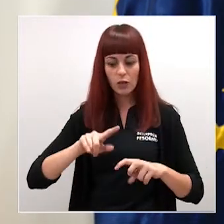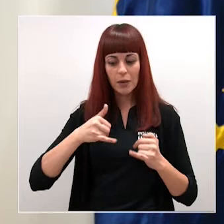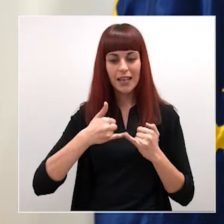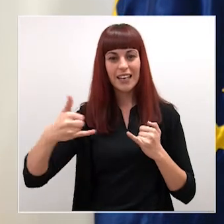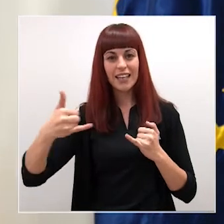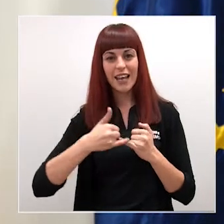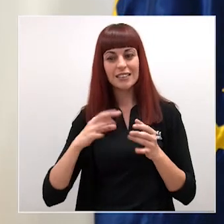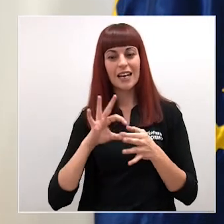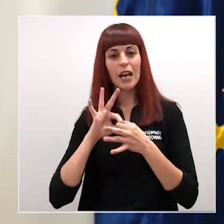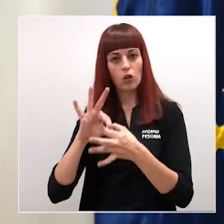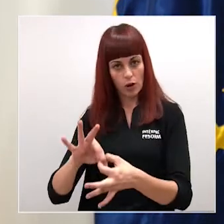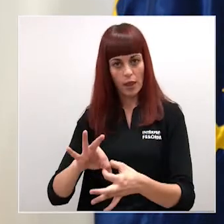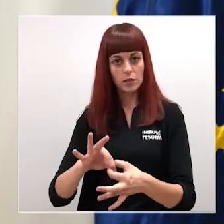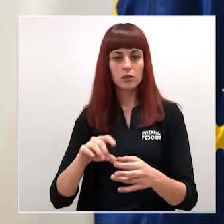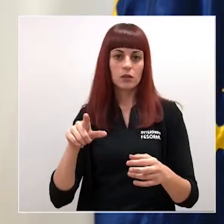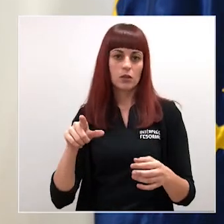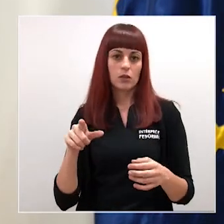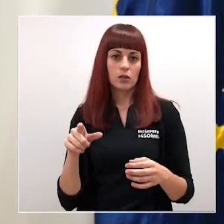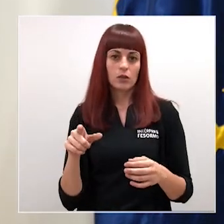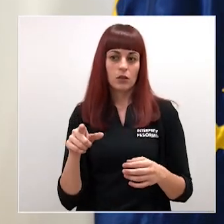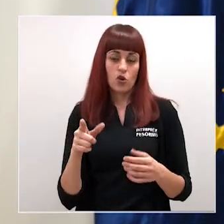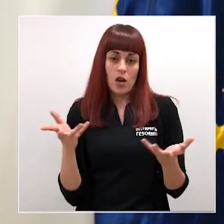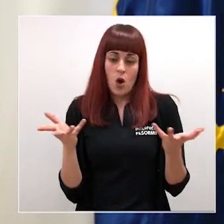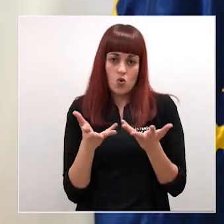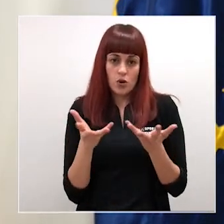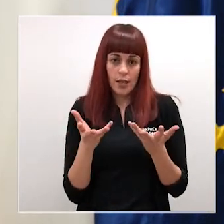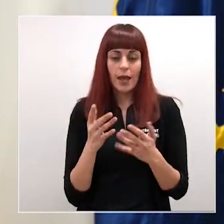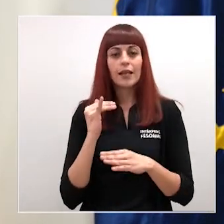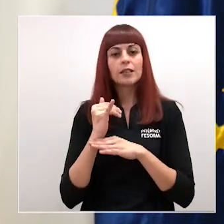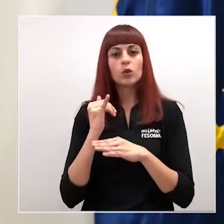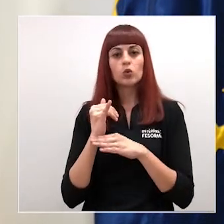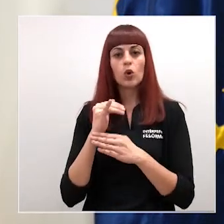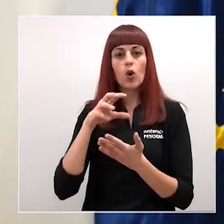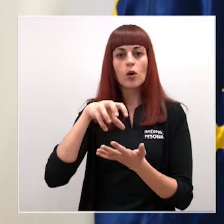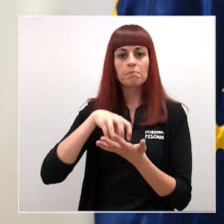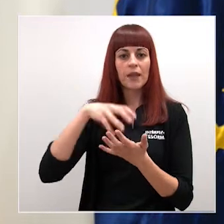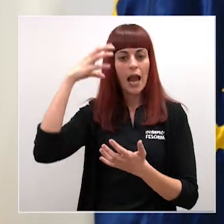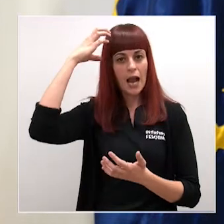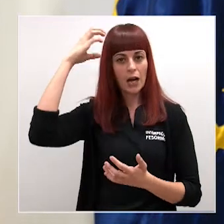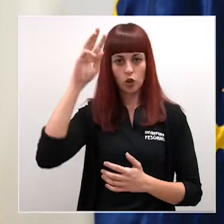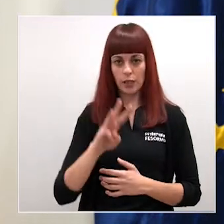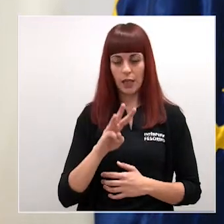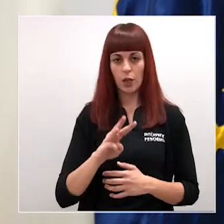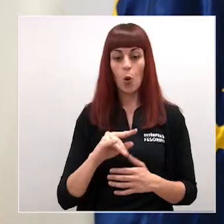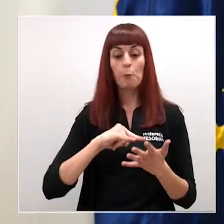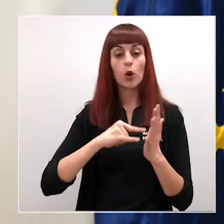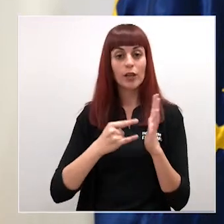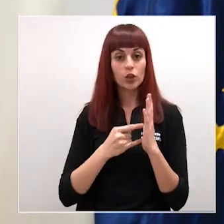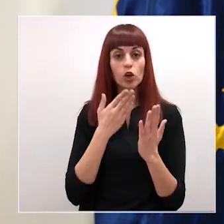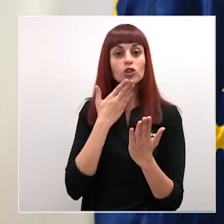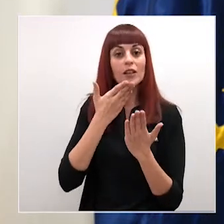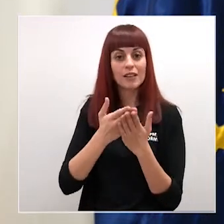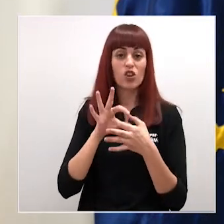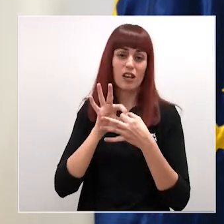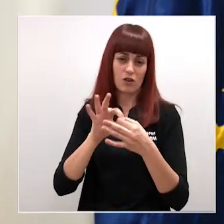correlación con las prioridades temáticas de la Convocatoria Urgente del Instituto de Salud Carlos III Proyectos de investigación en marcha o solicitados en